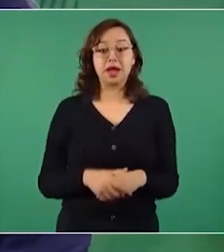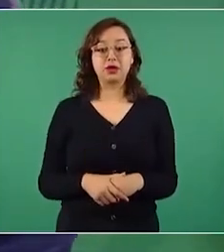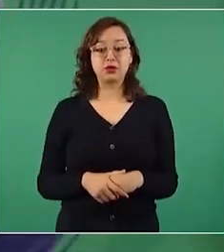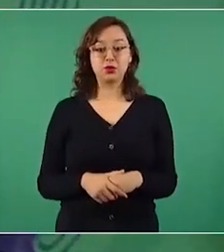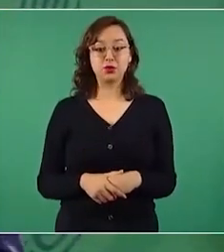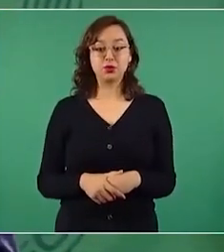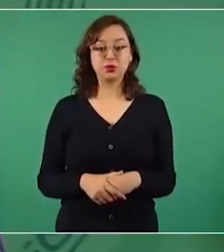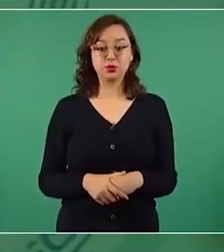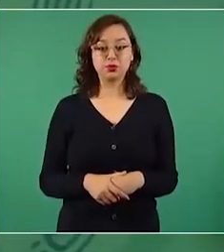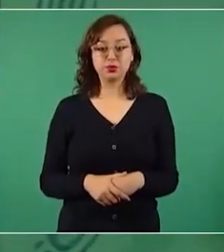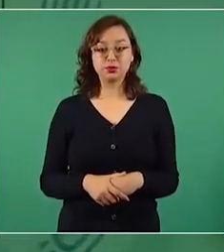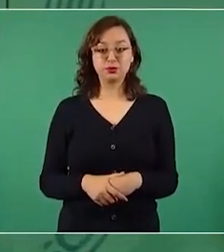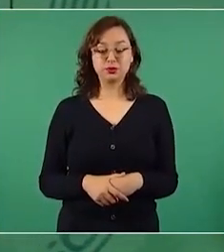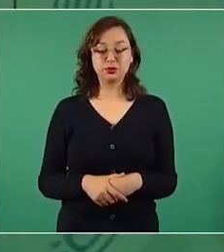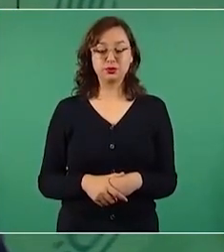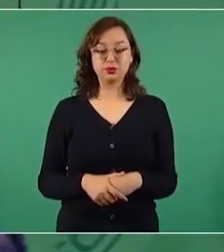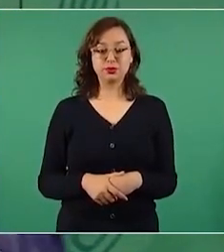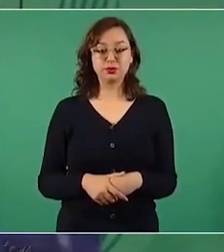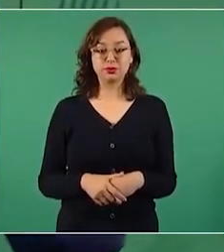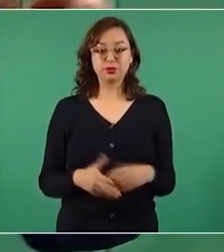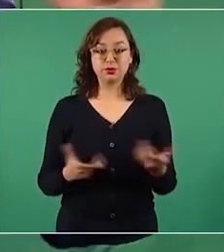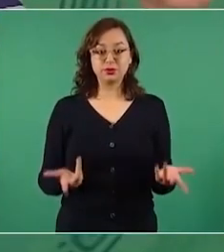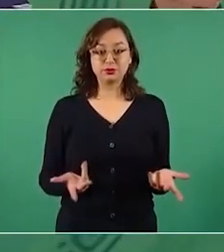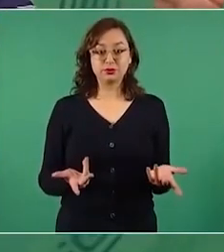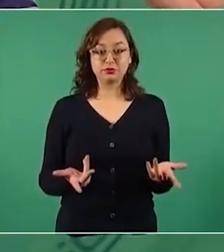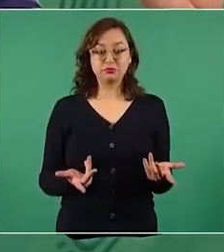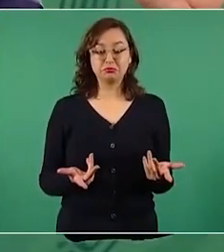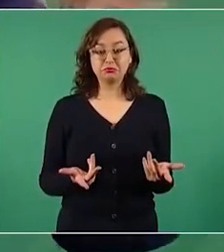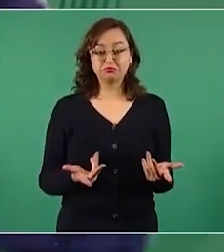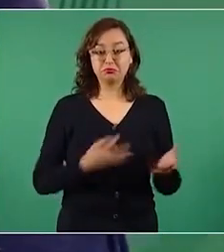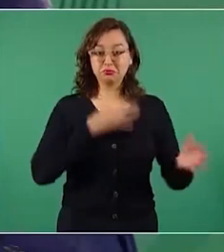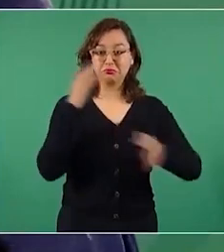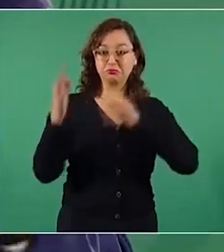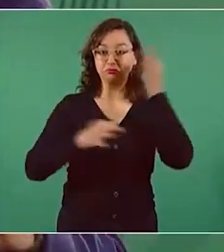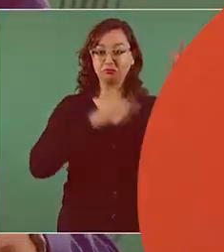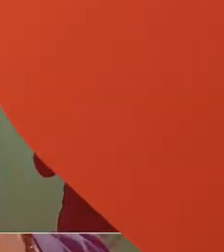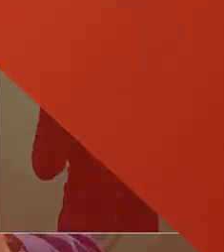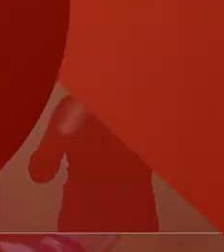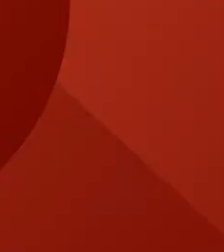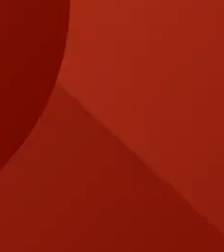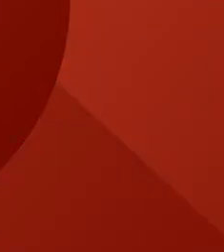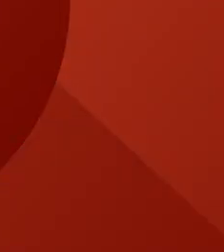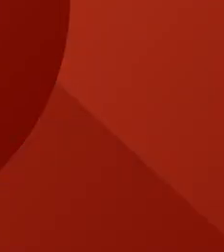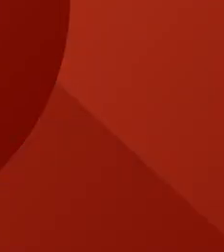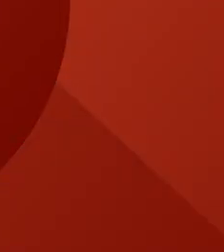una nota a favor o dos cien en contra